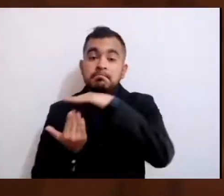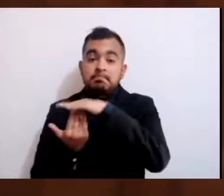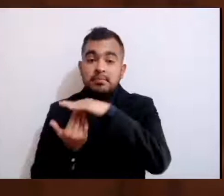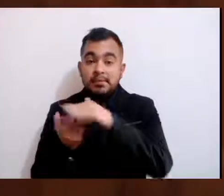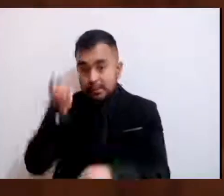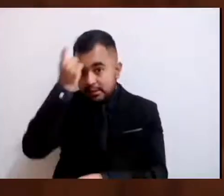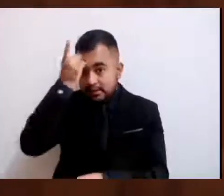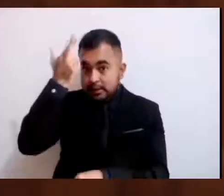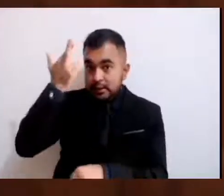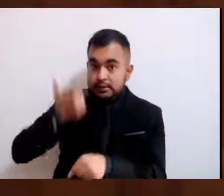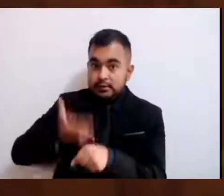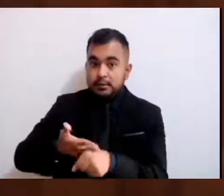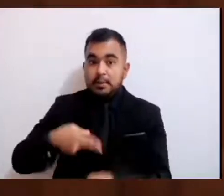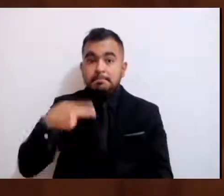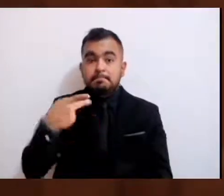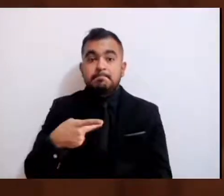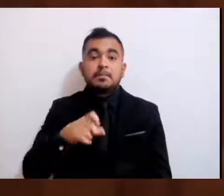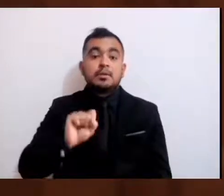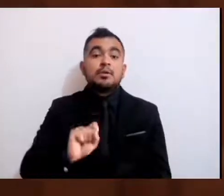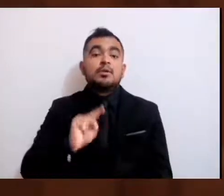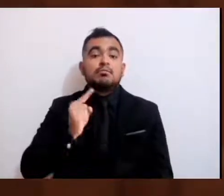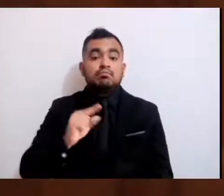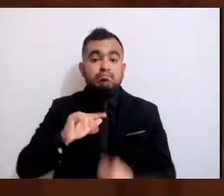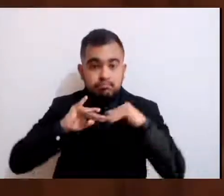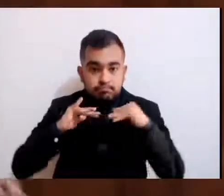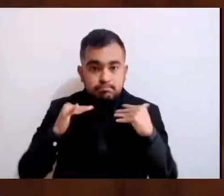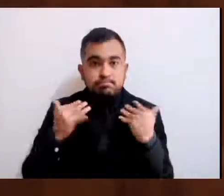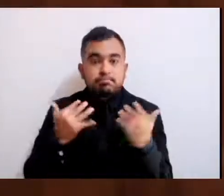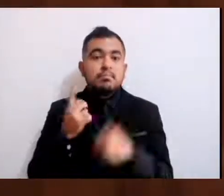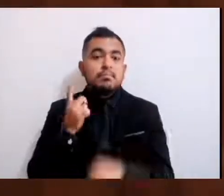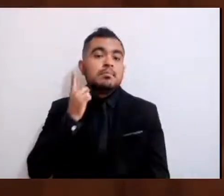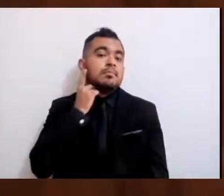esta 61ª Legislatura del Estado de México,